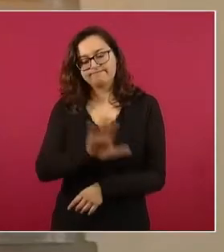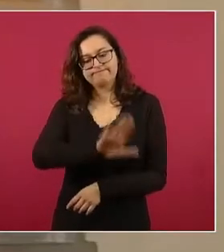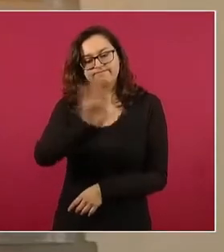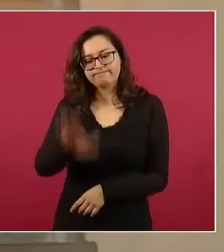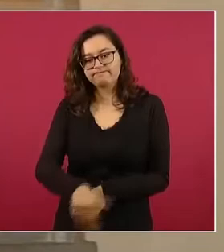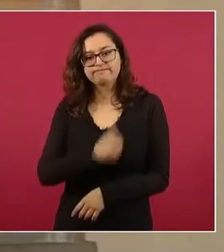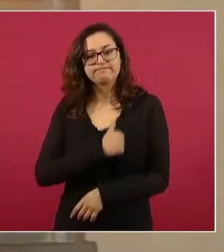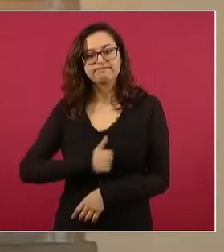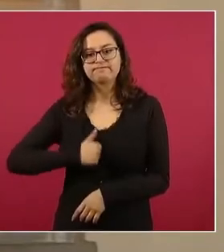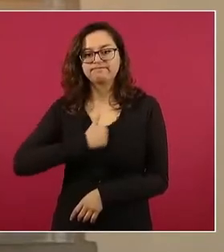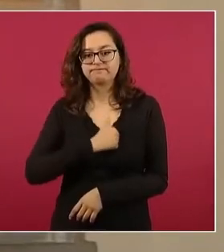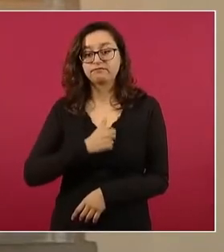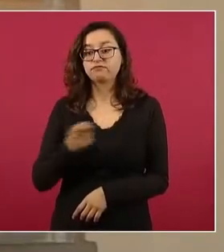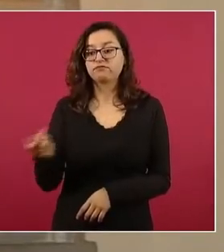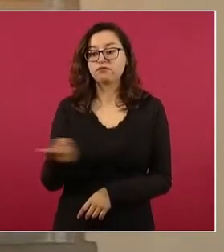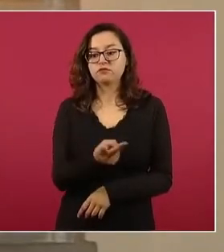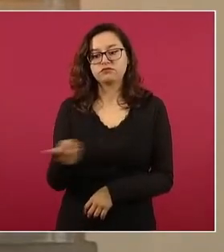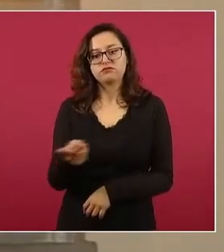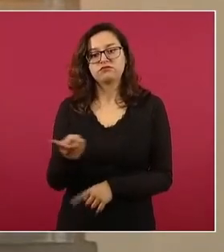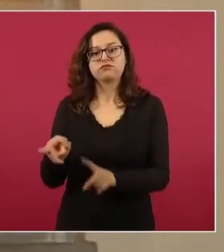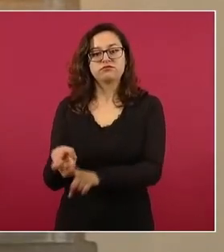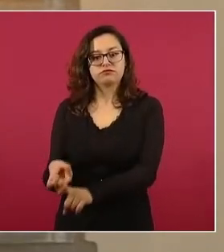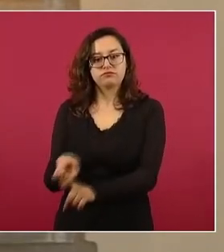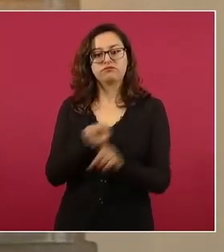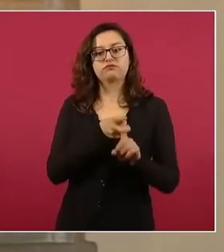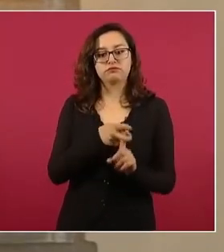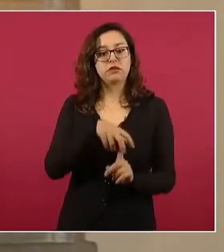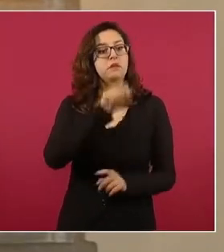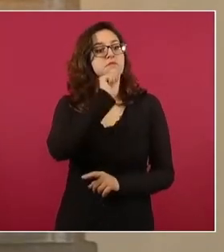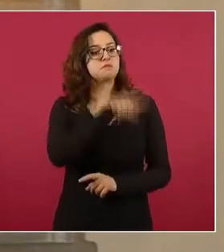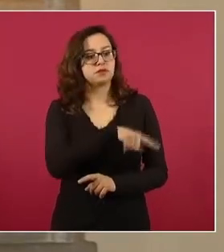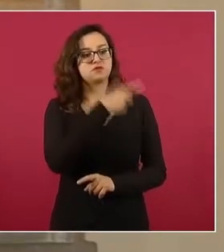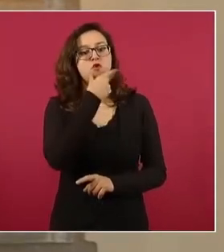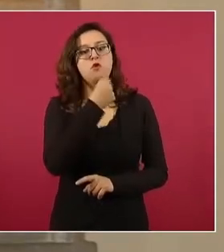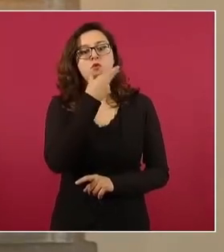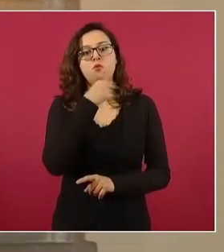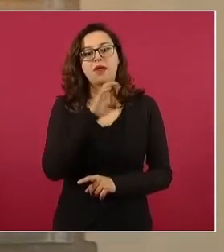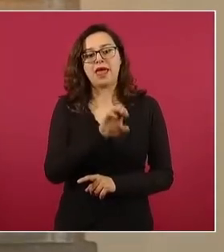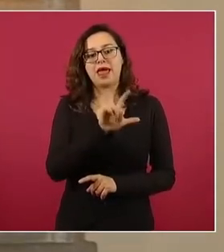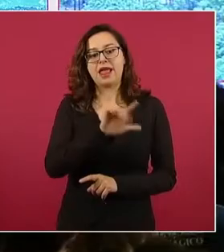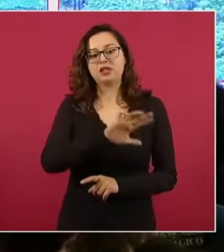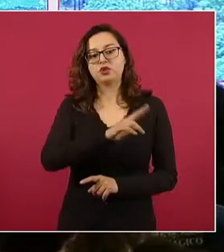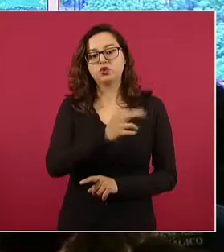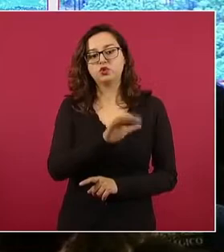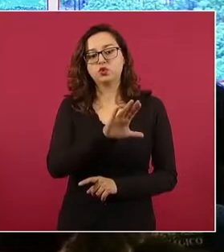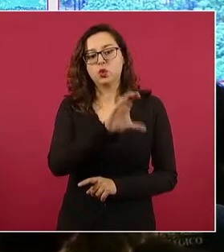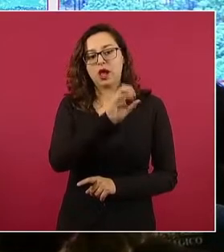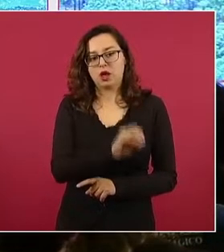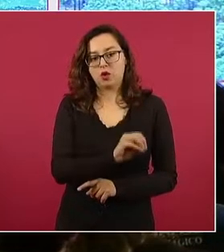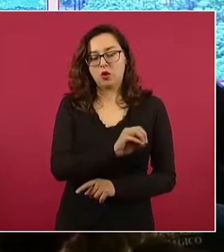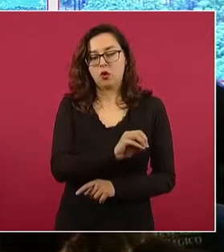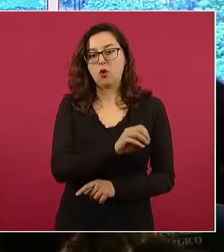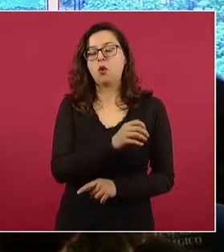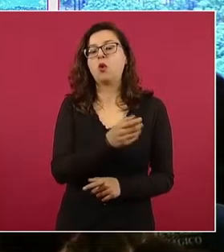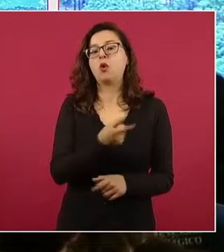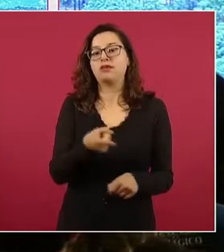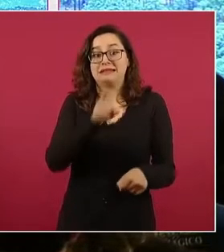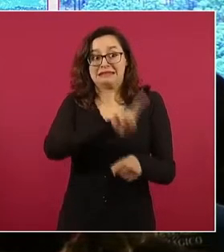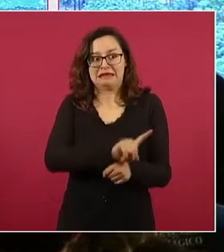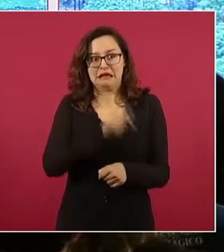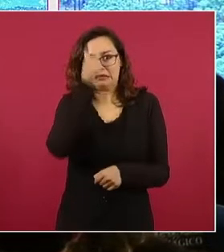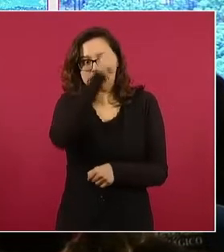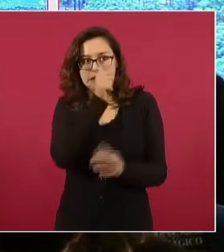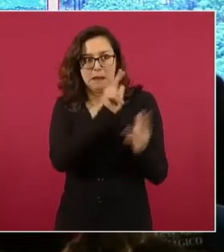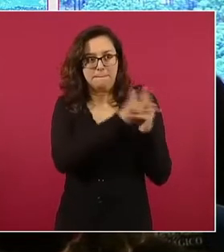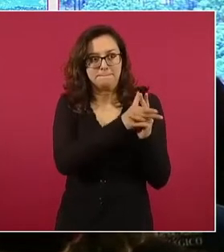o fueron privados de la libertad por El Chueco también el día de los hechos en que asesinó a los párrocos